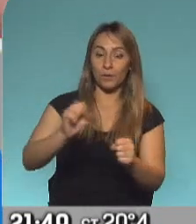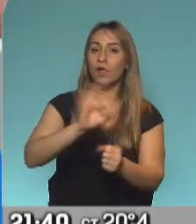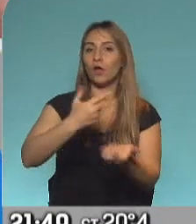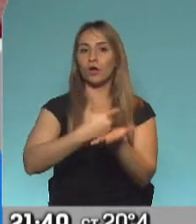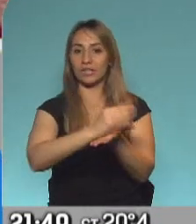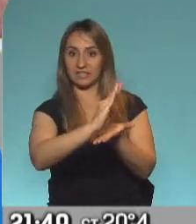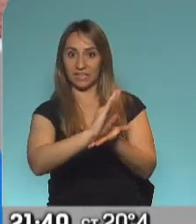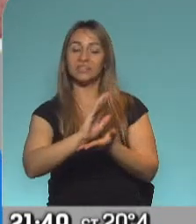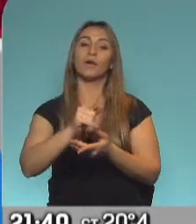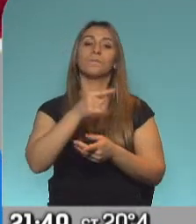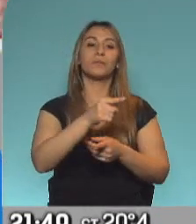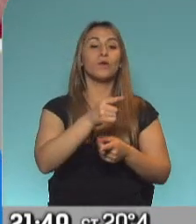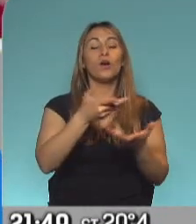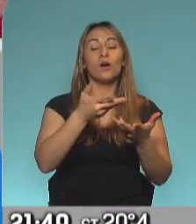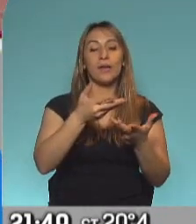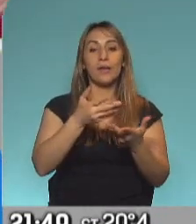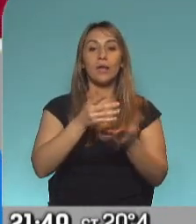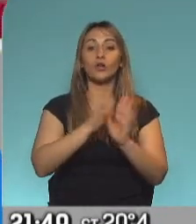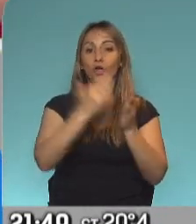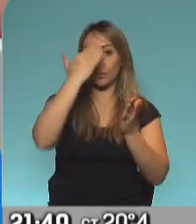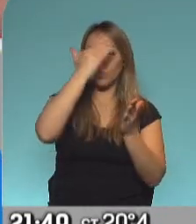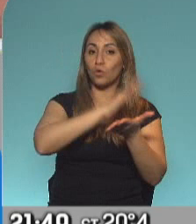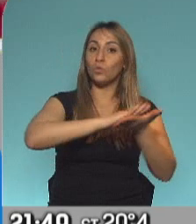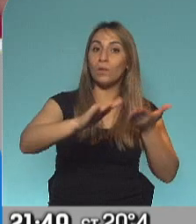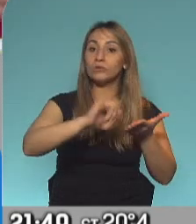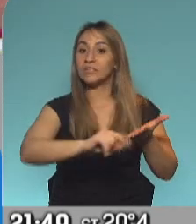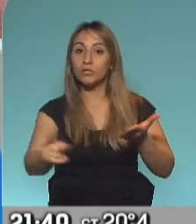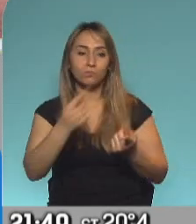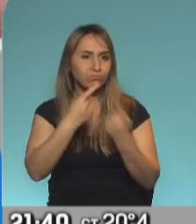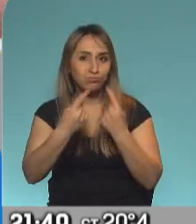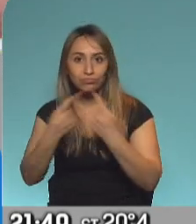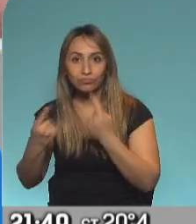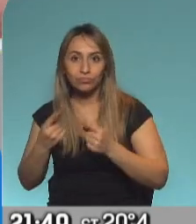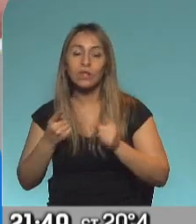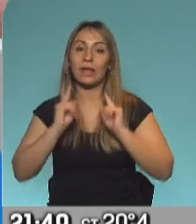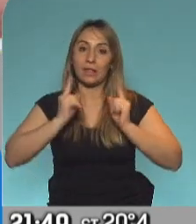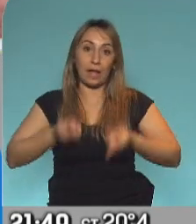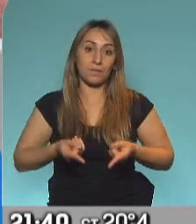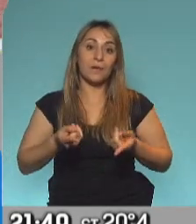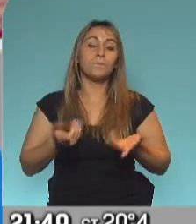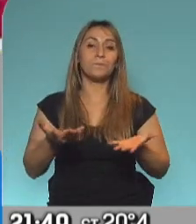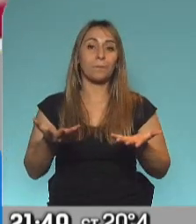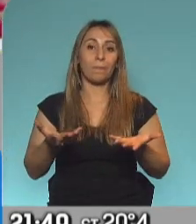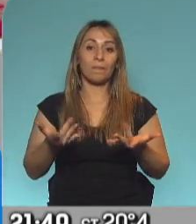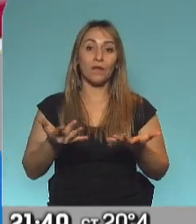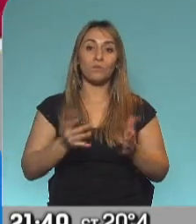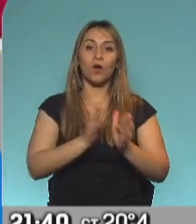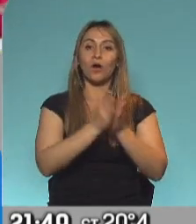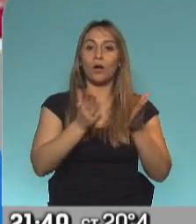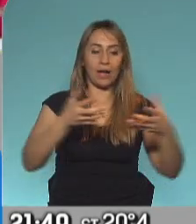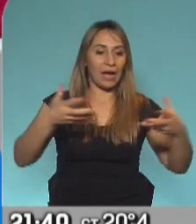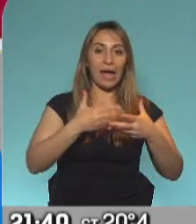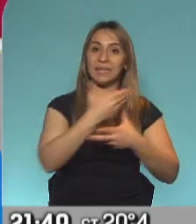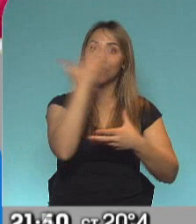que deciden en las urnas, una nueva constitución. Y para eso también, de qué manera va a ser compuesta esa